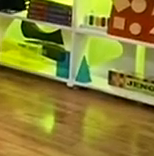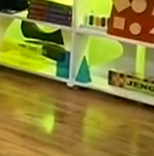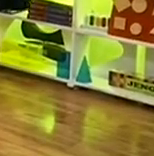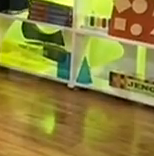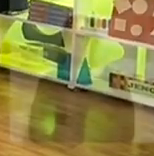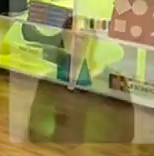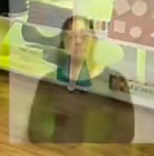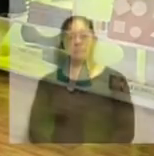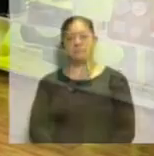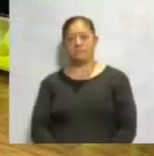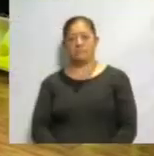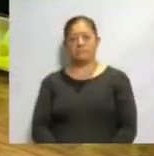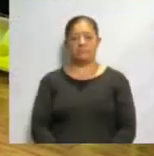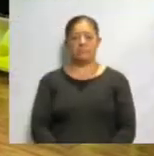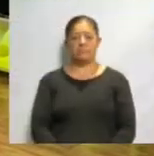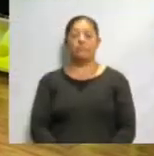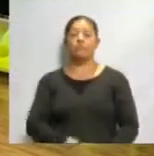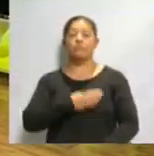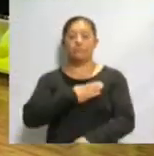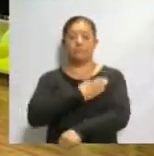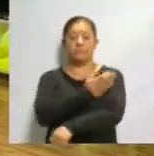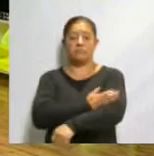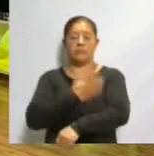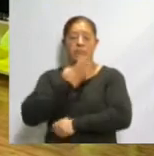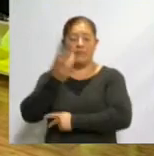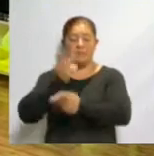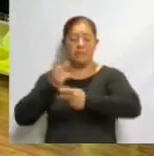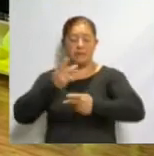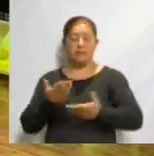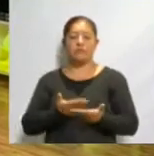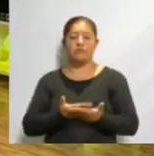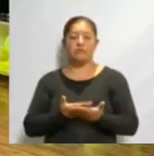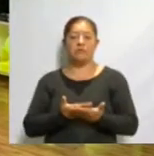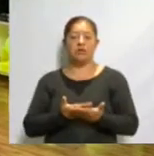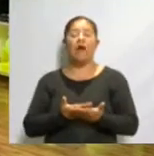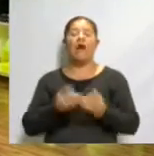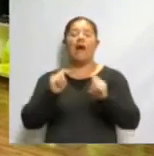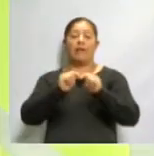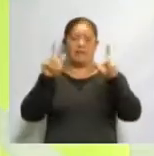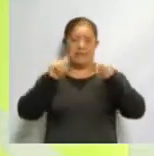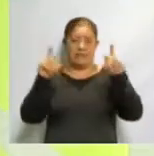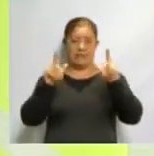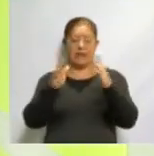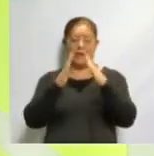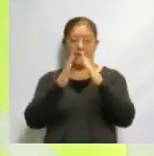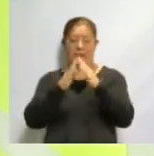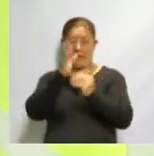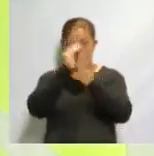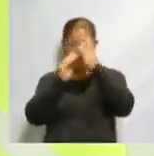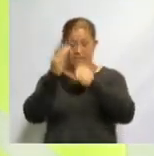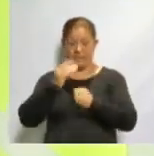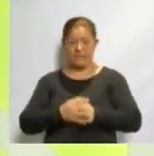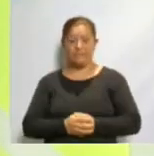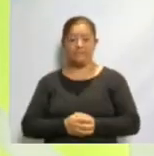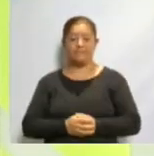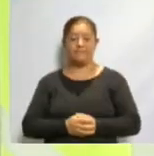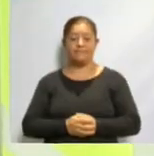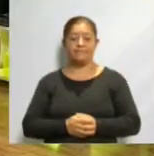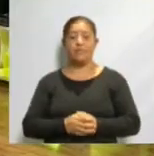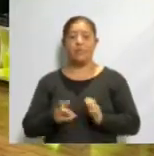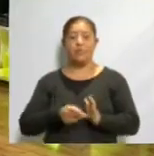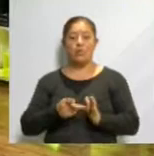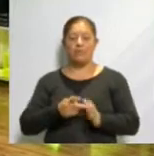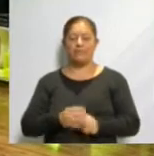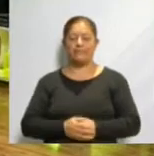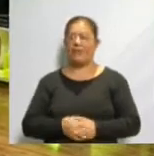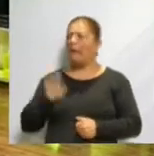Hola, muy buenas tardes, sean ustedes bienvenidos a una emisión más de este subprograma Aprenden Casa Tlaxcala. Pero maestro,